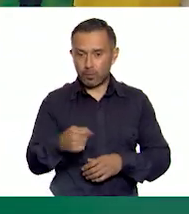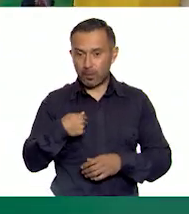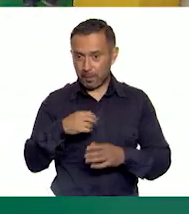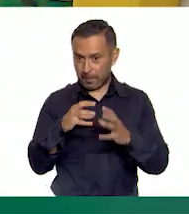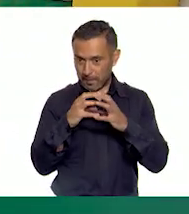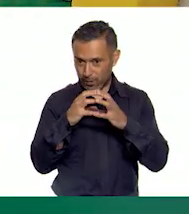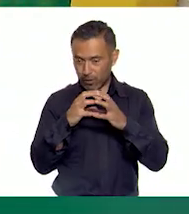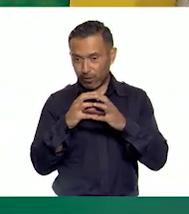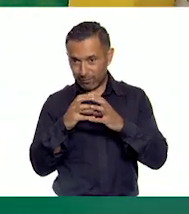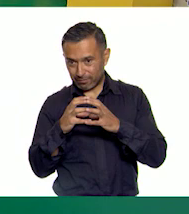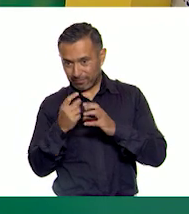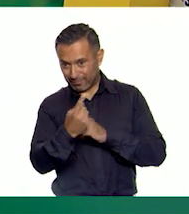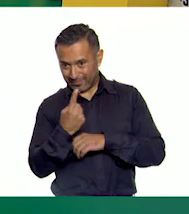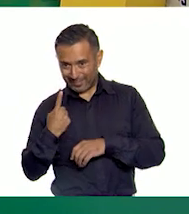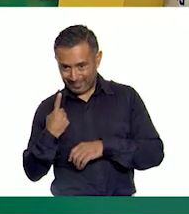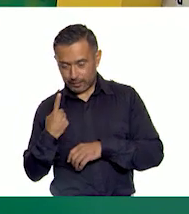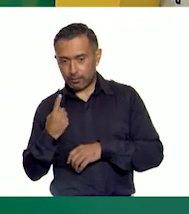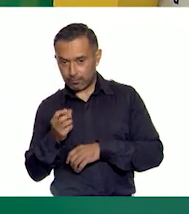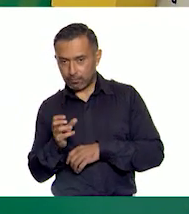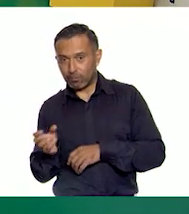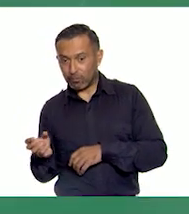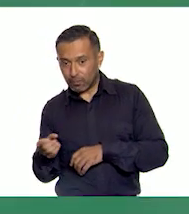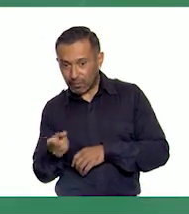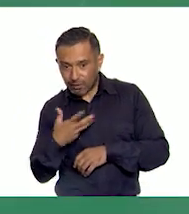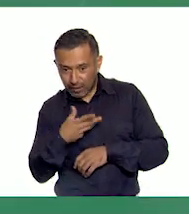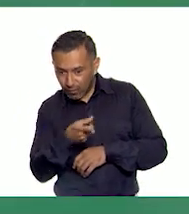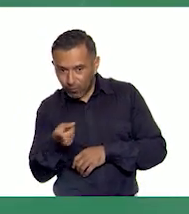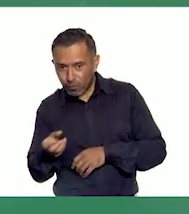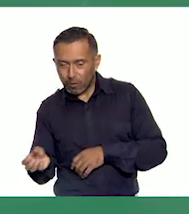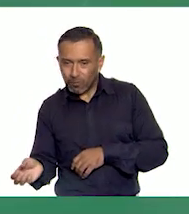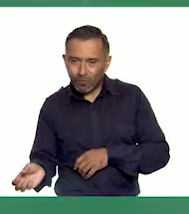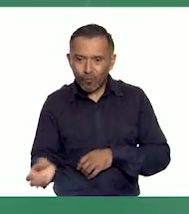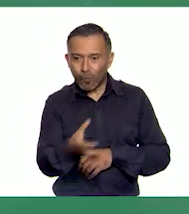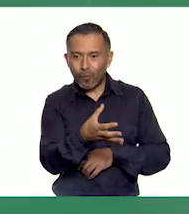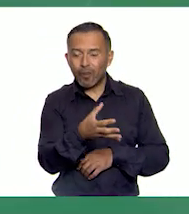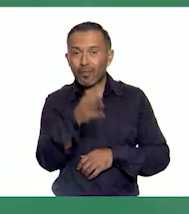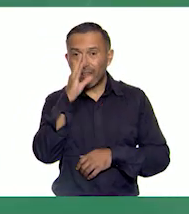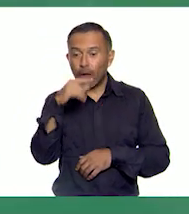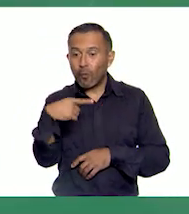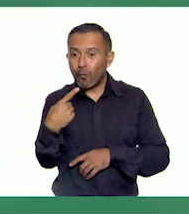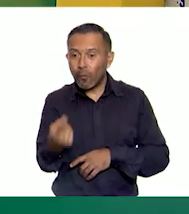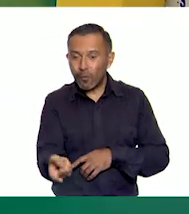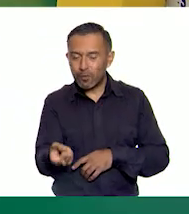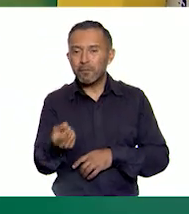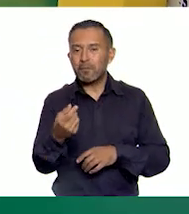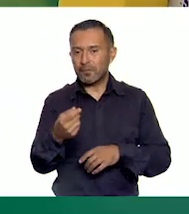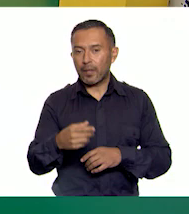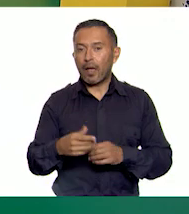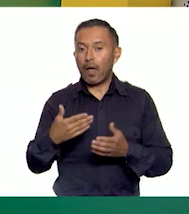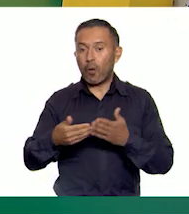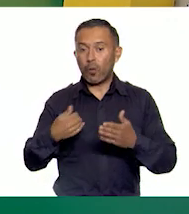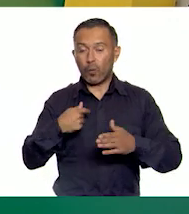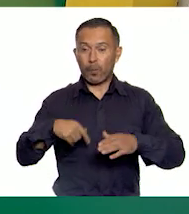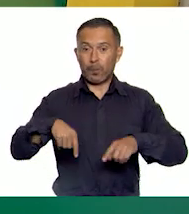vengo a este espacio e intento derribar los que quedan. ¡Bien, ¡Ay! Quedan todos, ver, voy de puntitas.